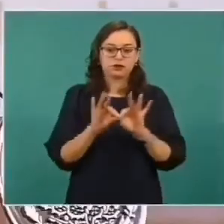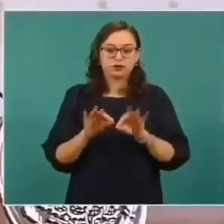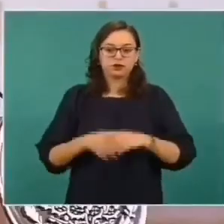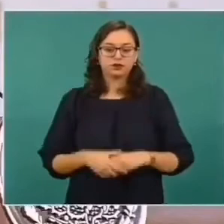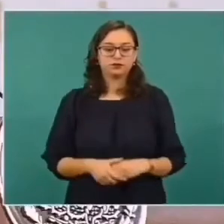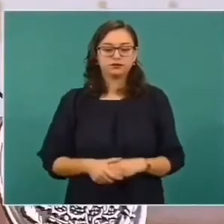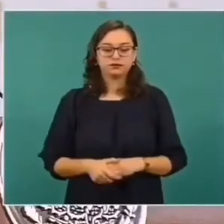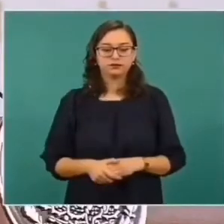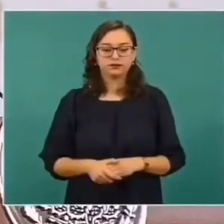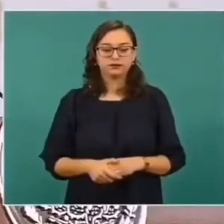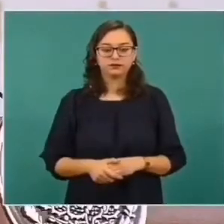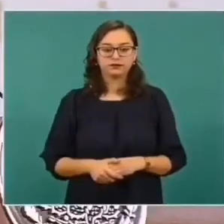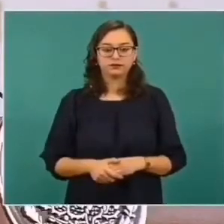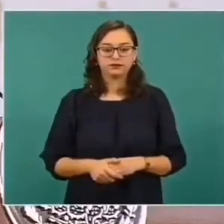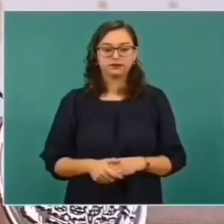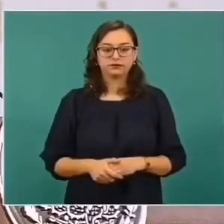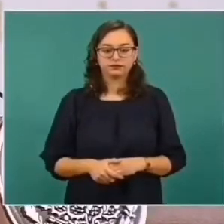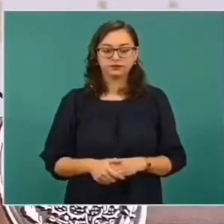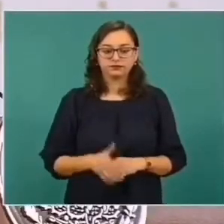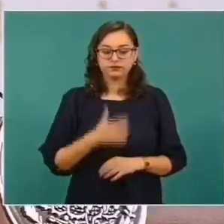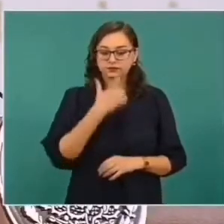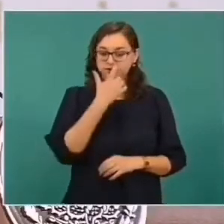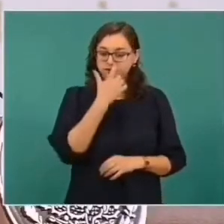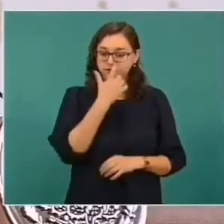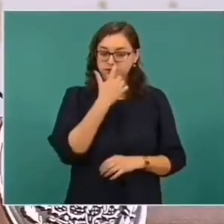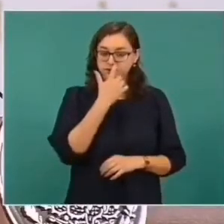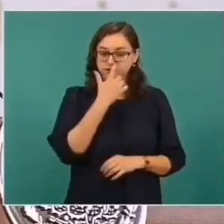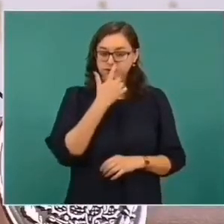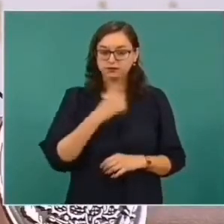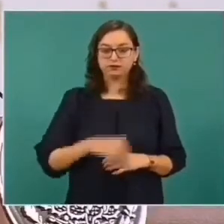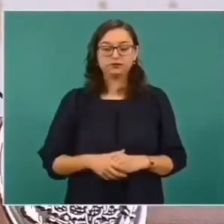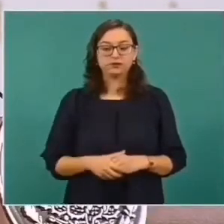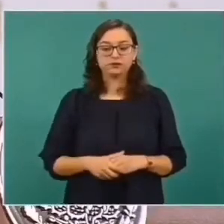Y no dejarlos